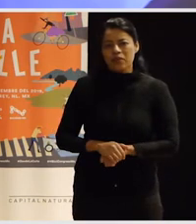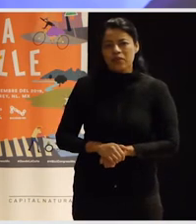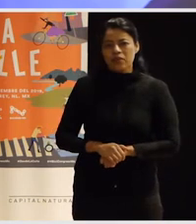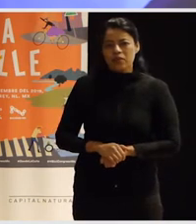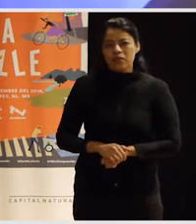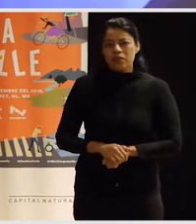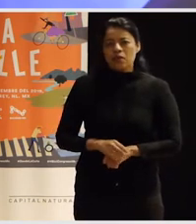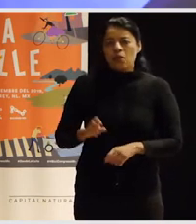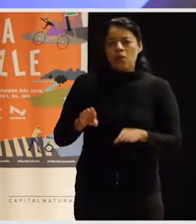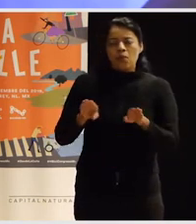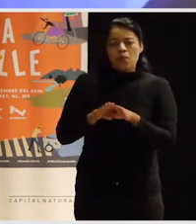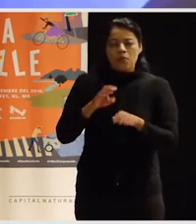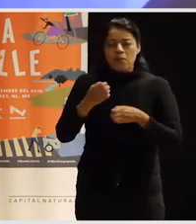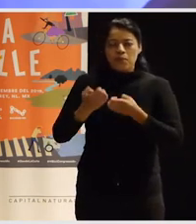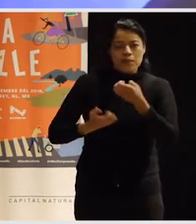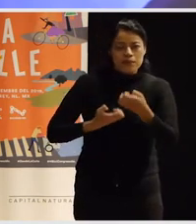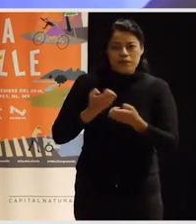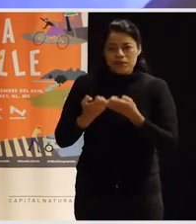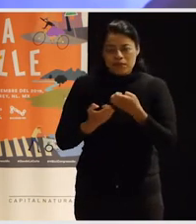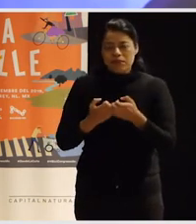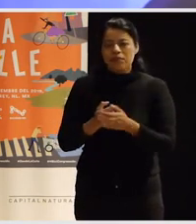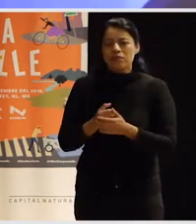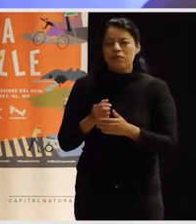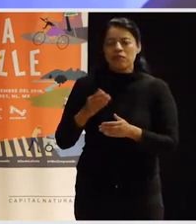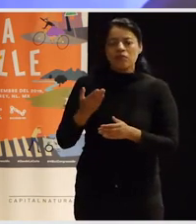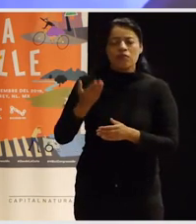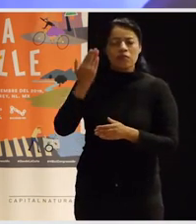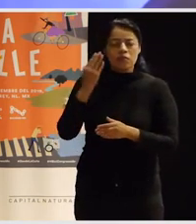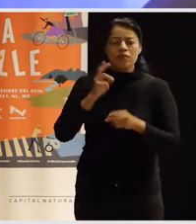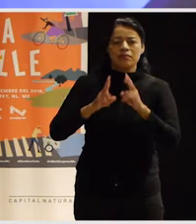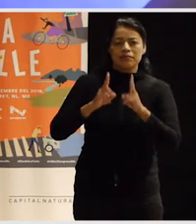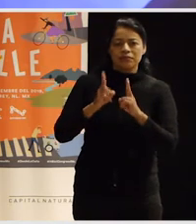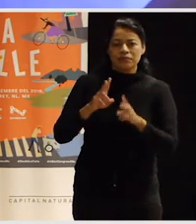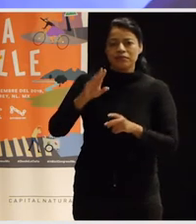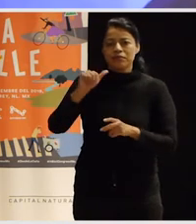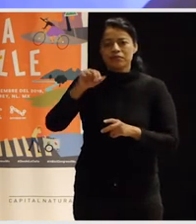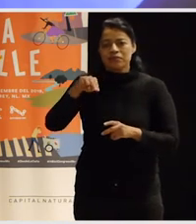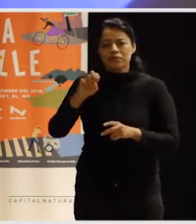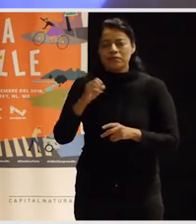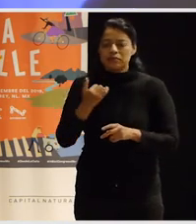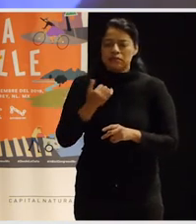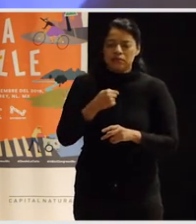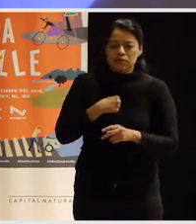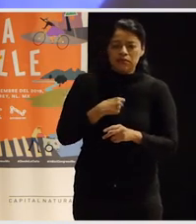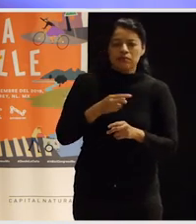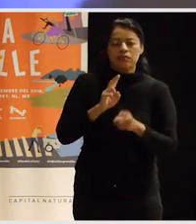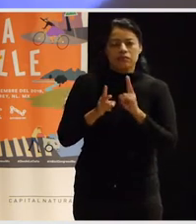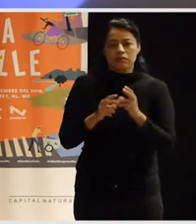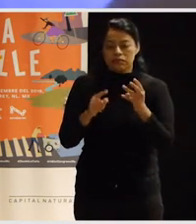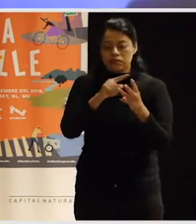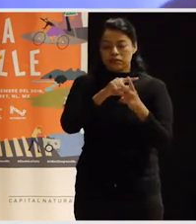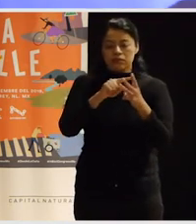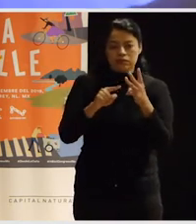Como dinámica para esta presentación, lo que estuvimos conversando Ollane y yo es que vamos a tener como tres bloques,